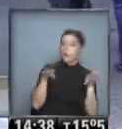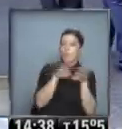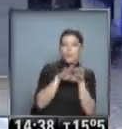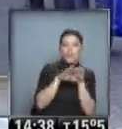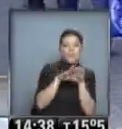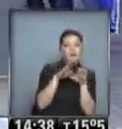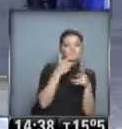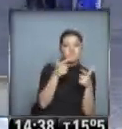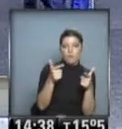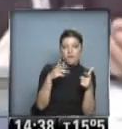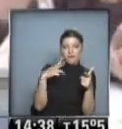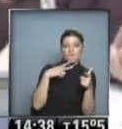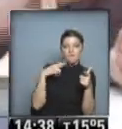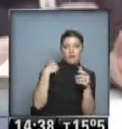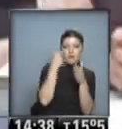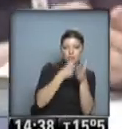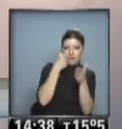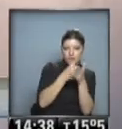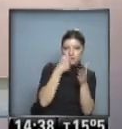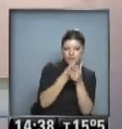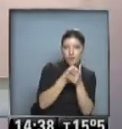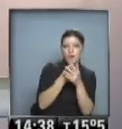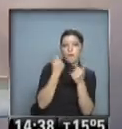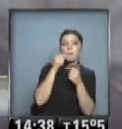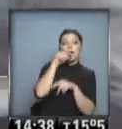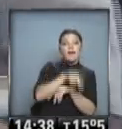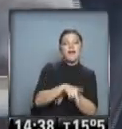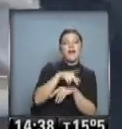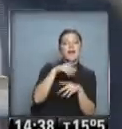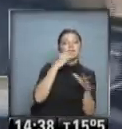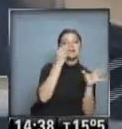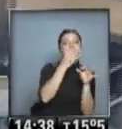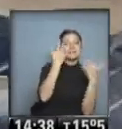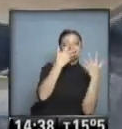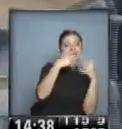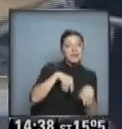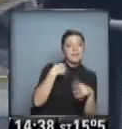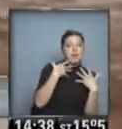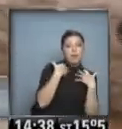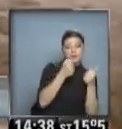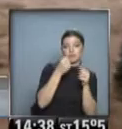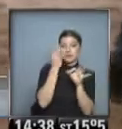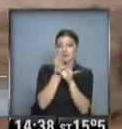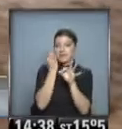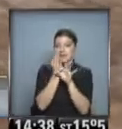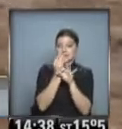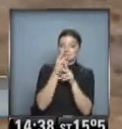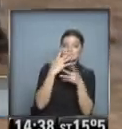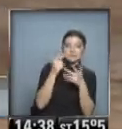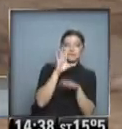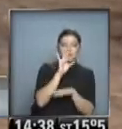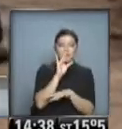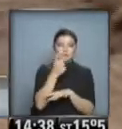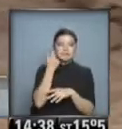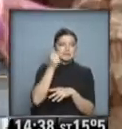Gini. Entre otras cosas, porque tiene sistemas de educación y sanidad profundamente segmentados, en los que las familias deben